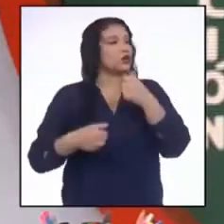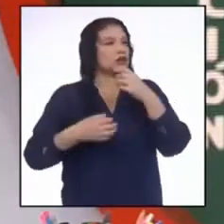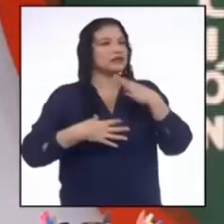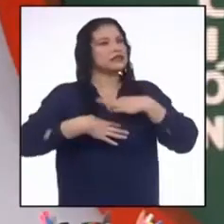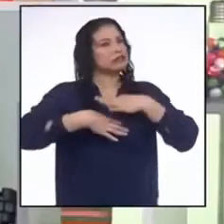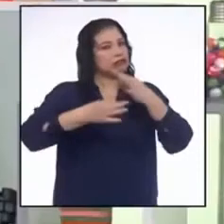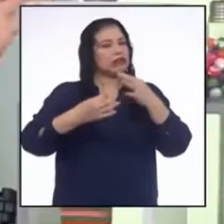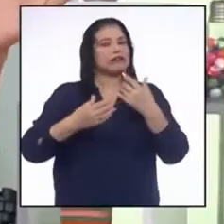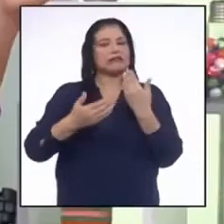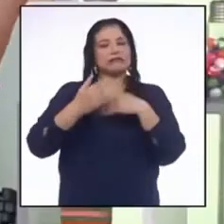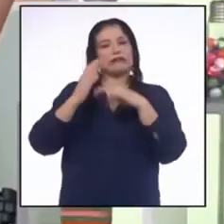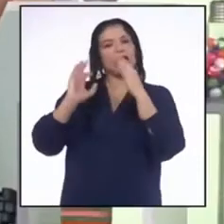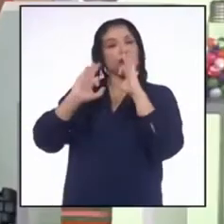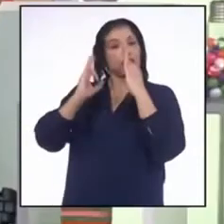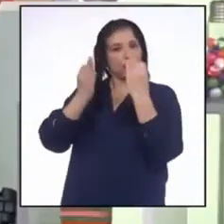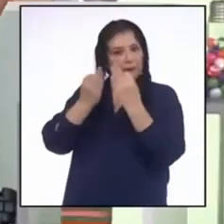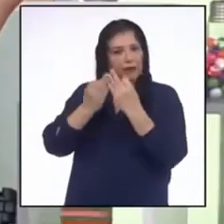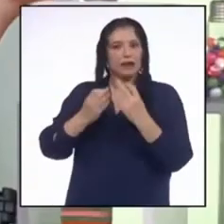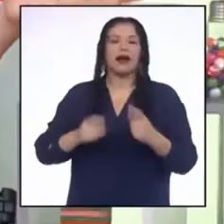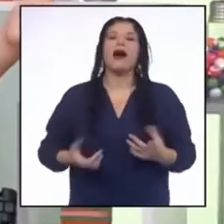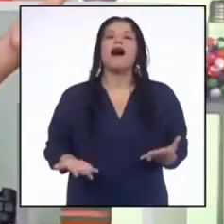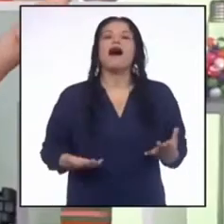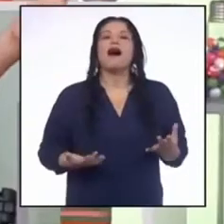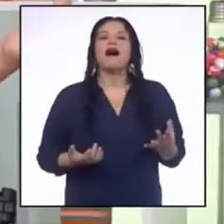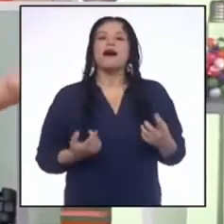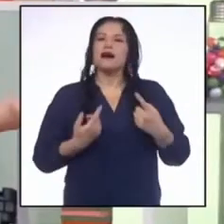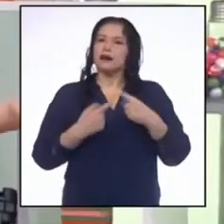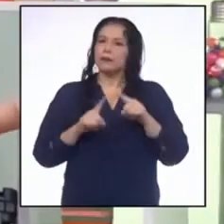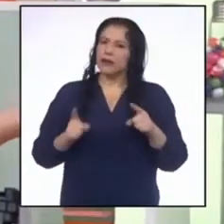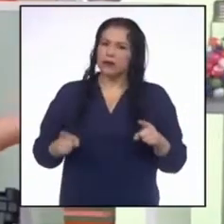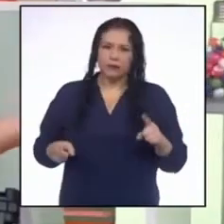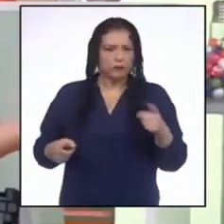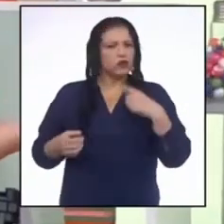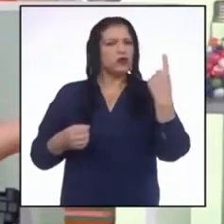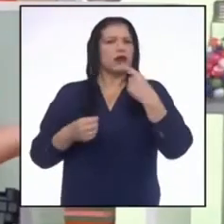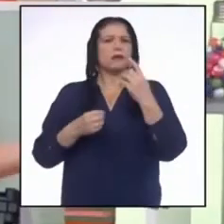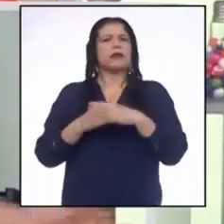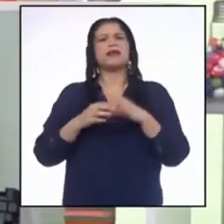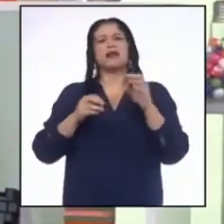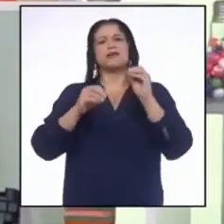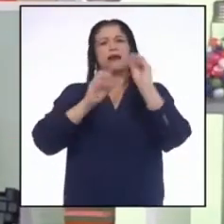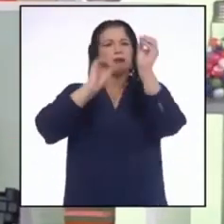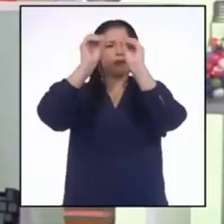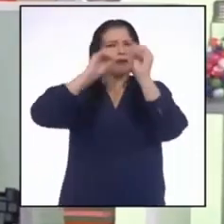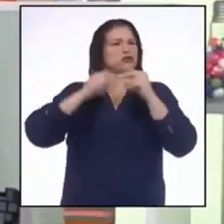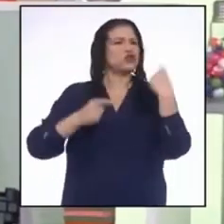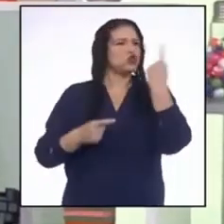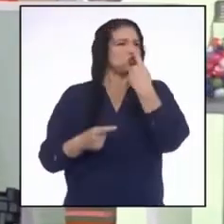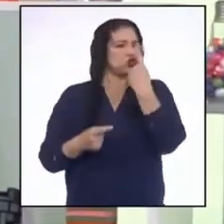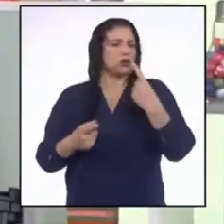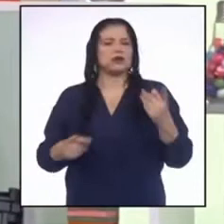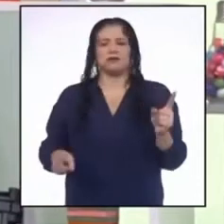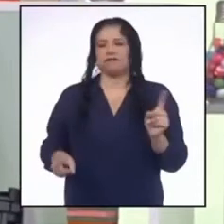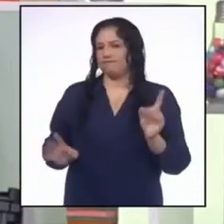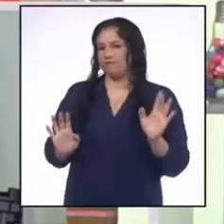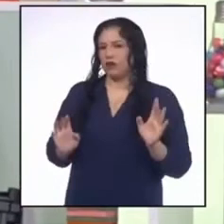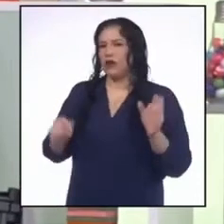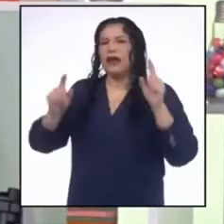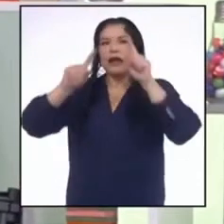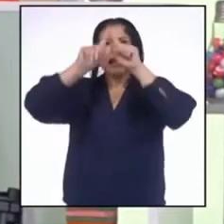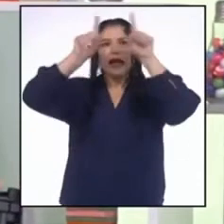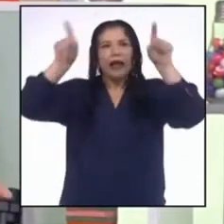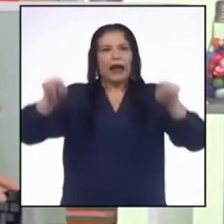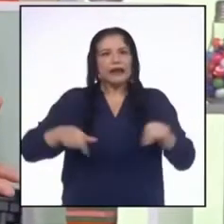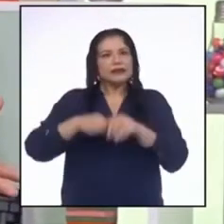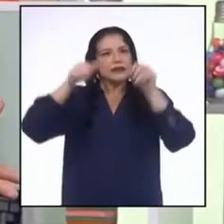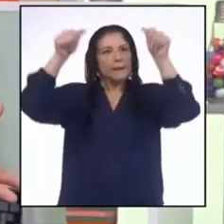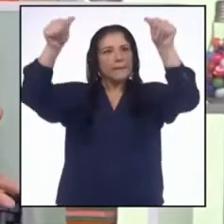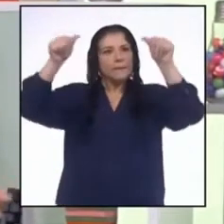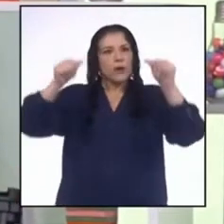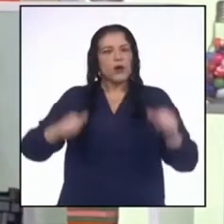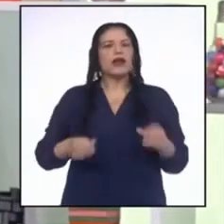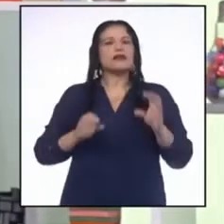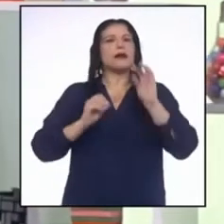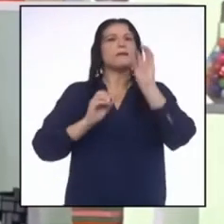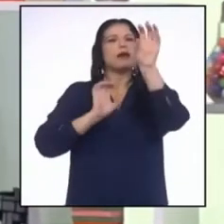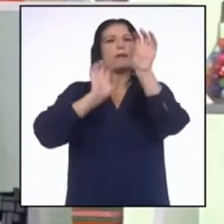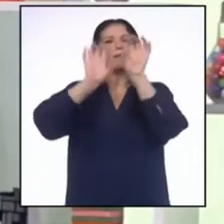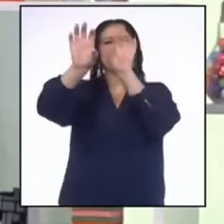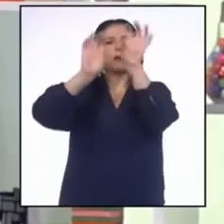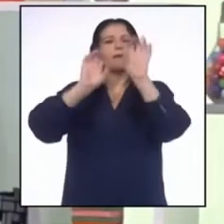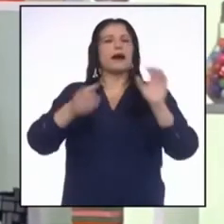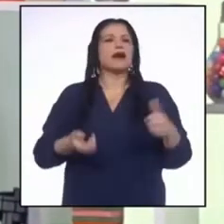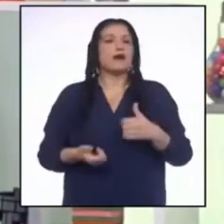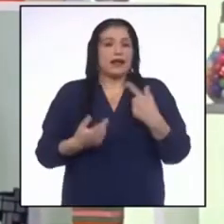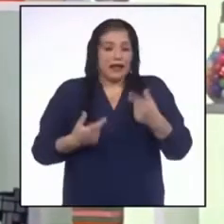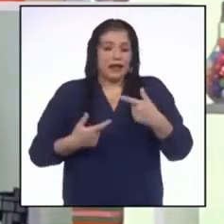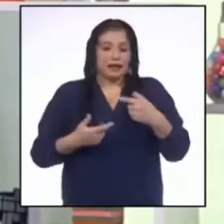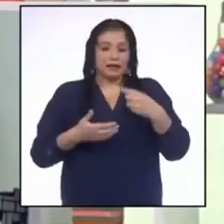interesante! Bueno, pero no lo completaremos así solos, ¿ah? Es decir, este mural será llenado con los productos que se